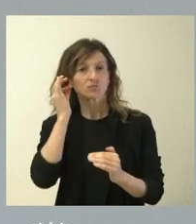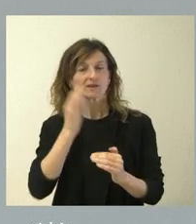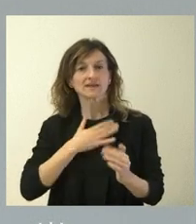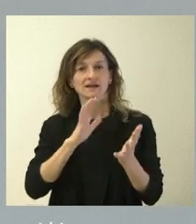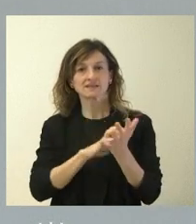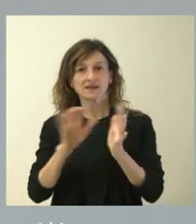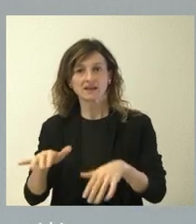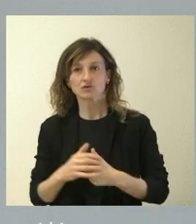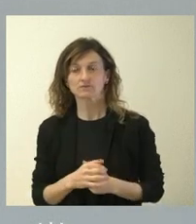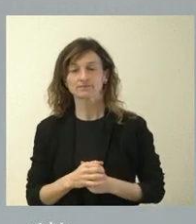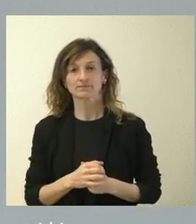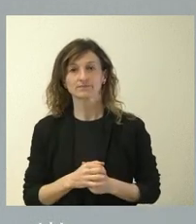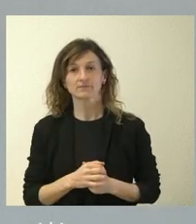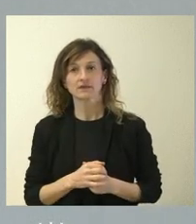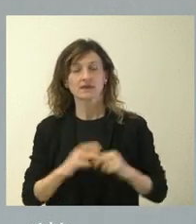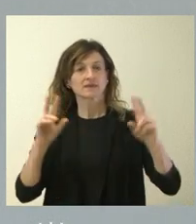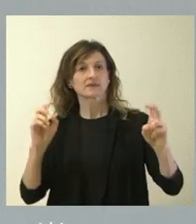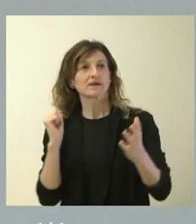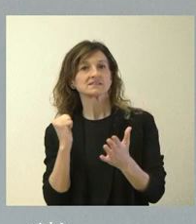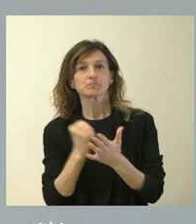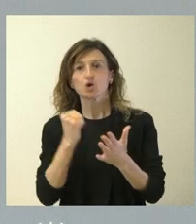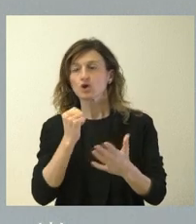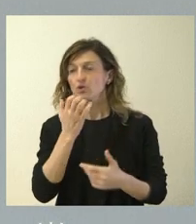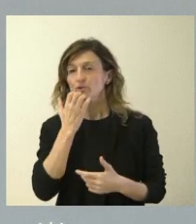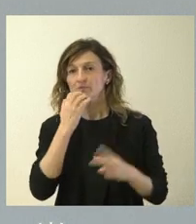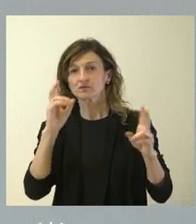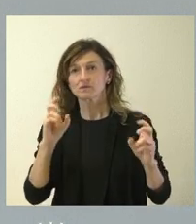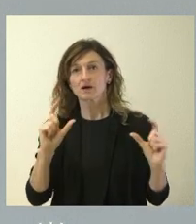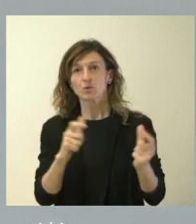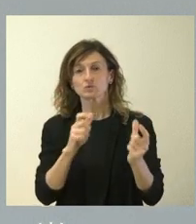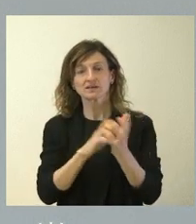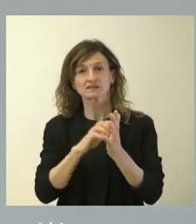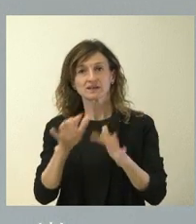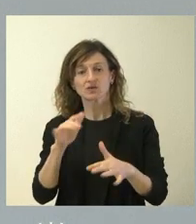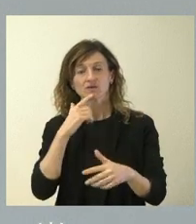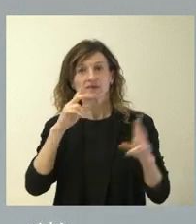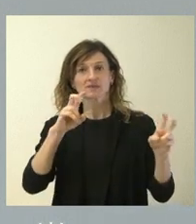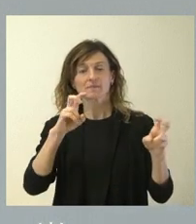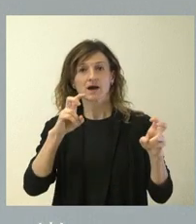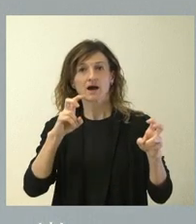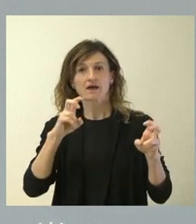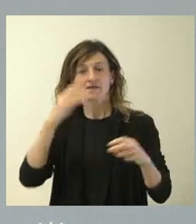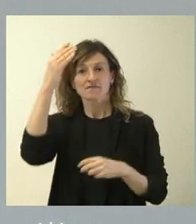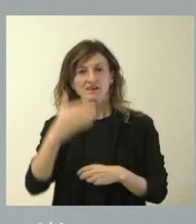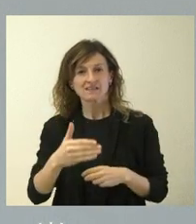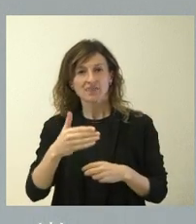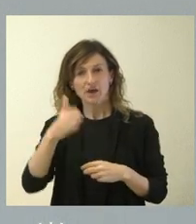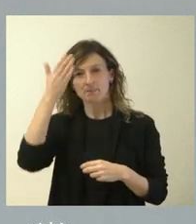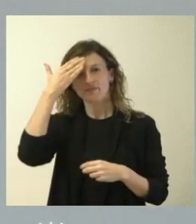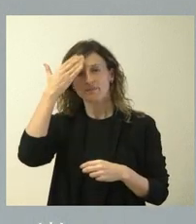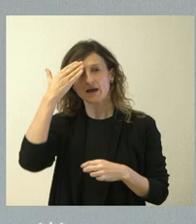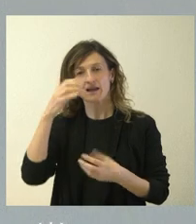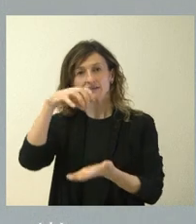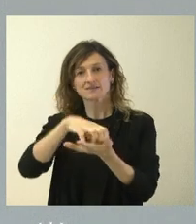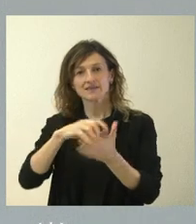y León. Y más allá de los aspectos simbólicos, como puede haber sido en el caso de la Junta de Castilla y León, el encendido de la fachada principal de la sede